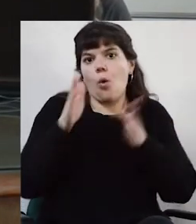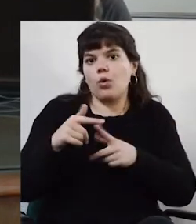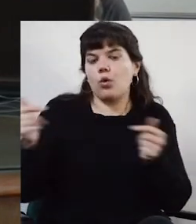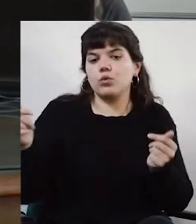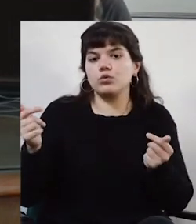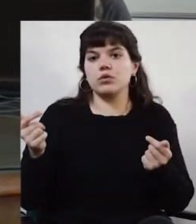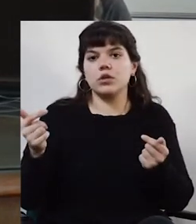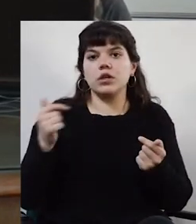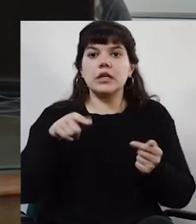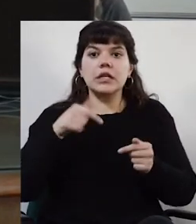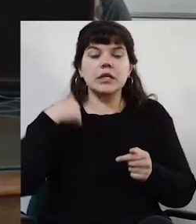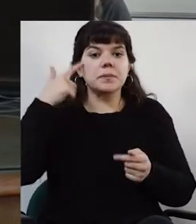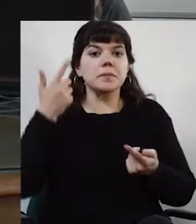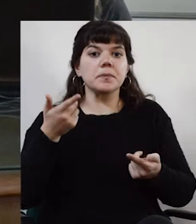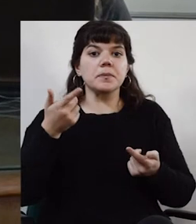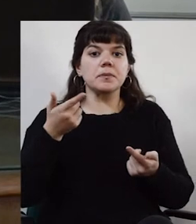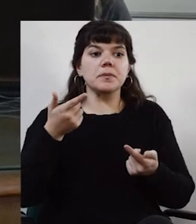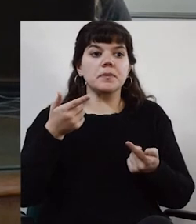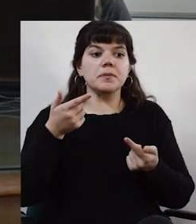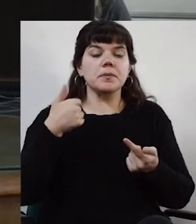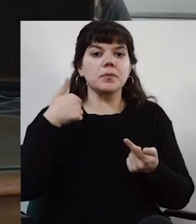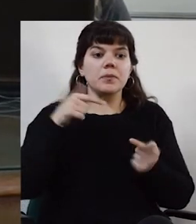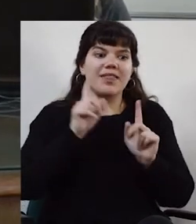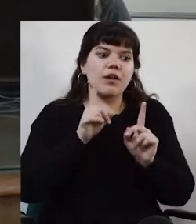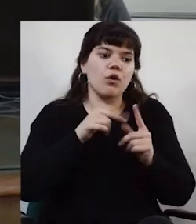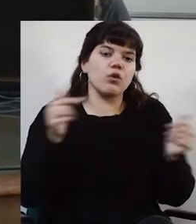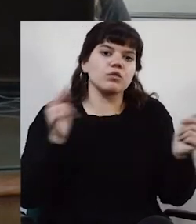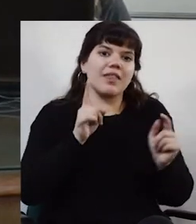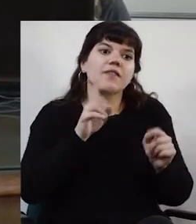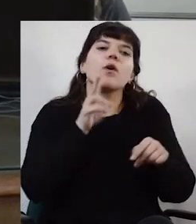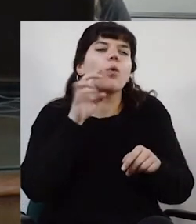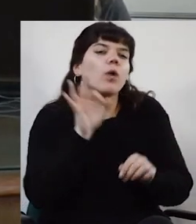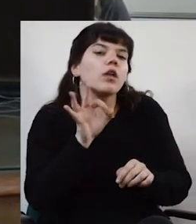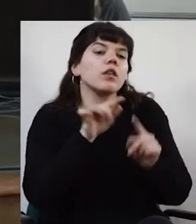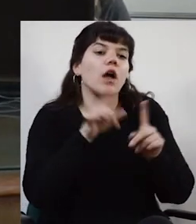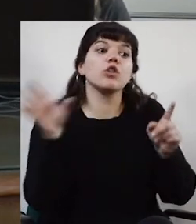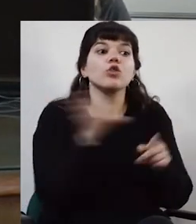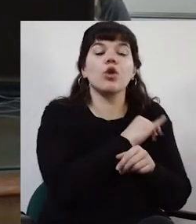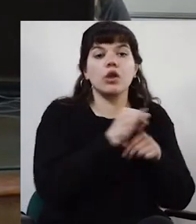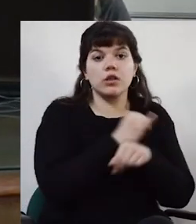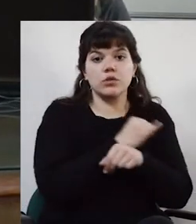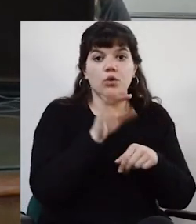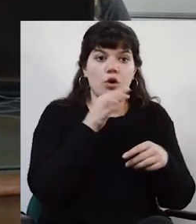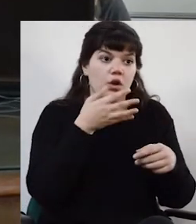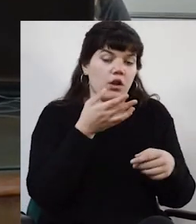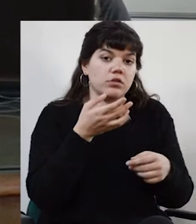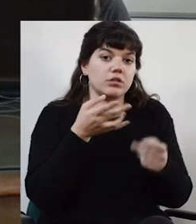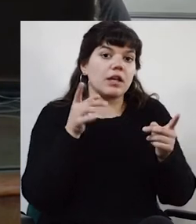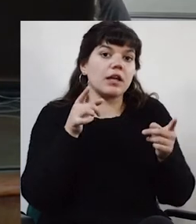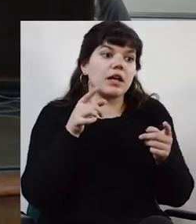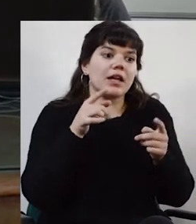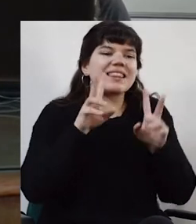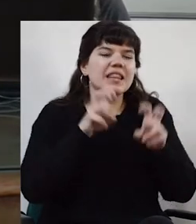cosas, y que es que una cosa de la que tenemos que cuidar nuestras instituciones académicas todas es de todos los